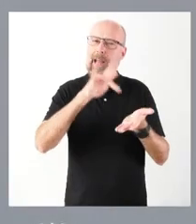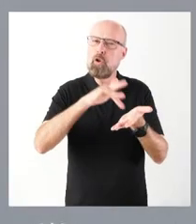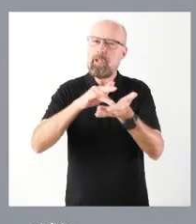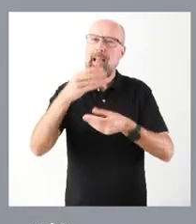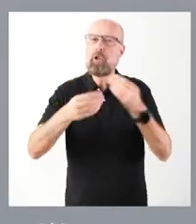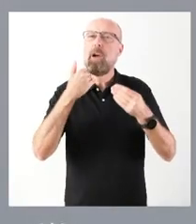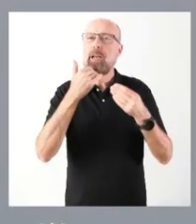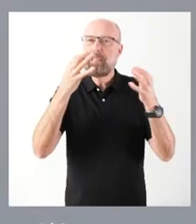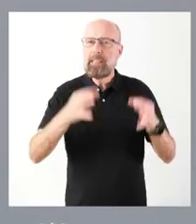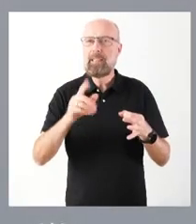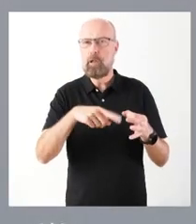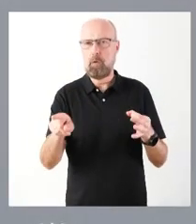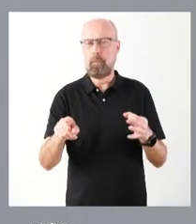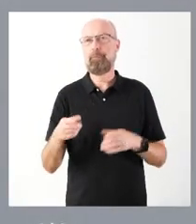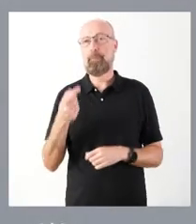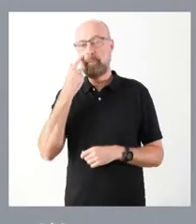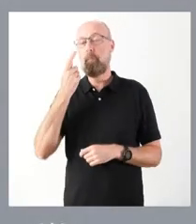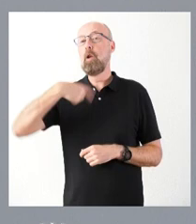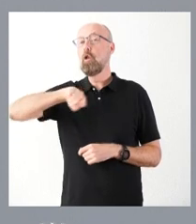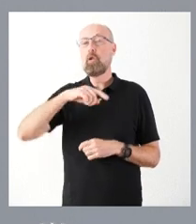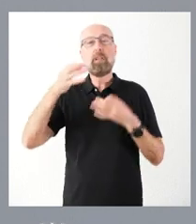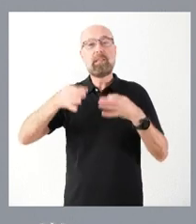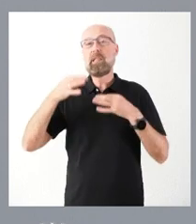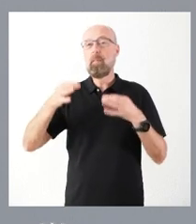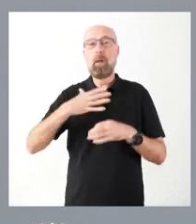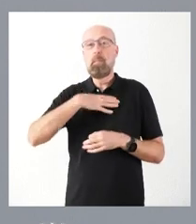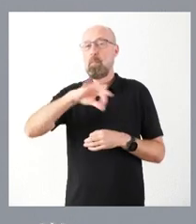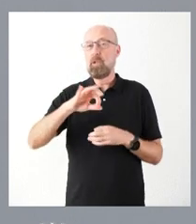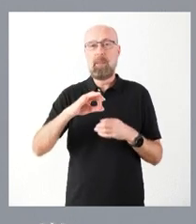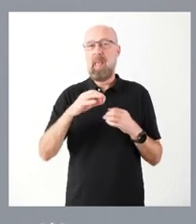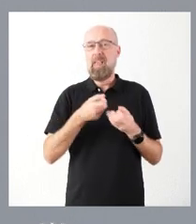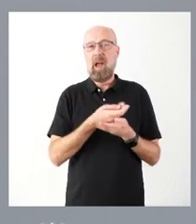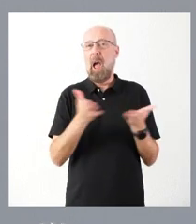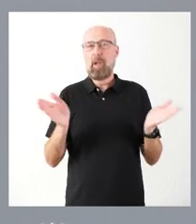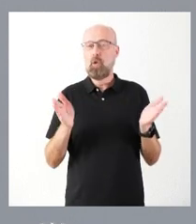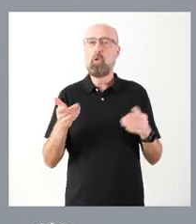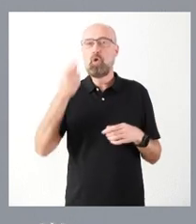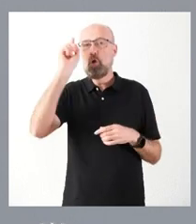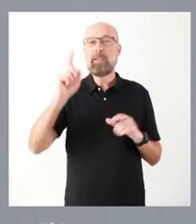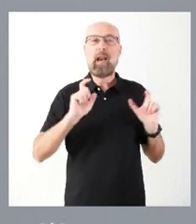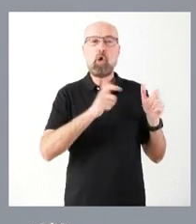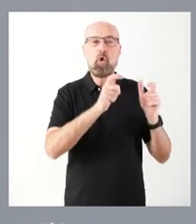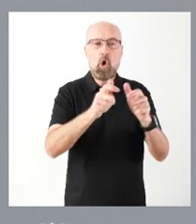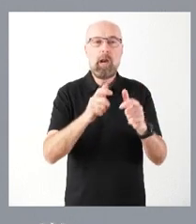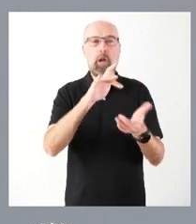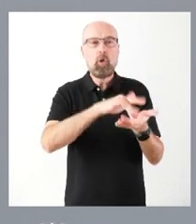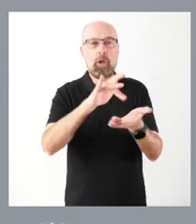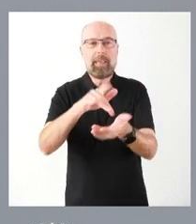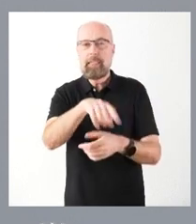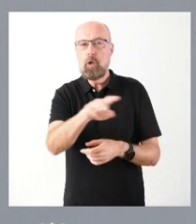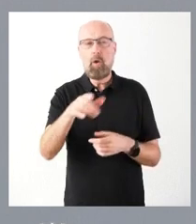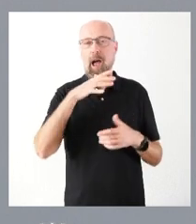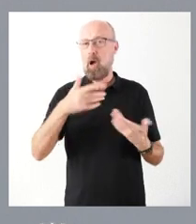Pues estamos siempre atentos a todas las posibilidades, pero no les sé decir con detalle el contenido de cada una de las reuniones ni actos administrativos. No lo tengo ahora